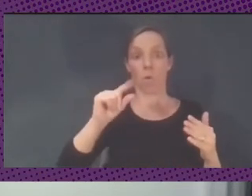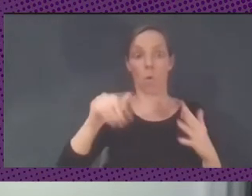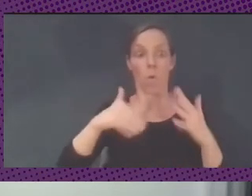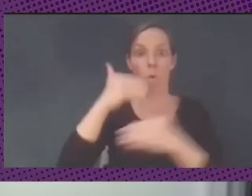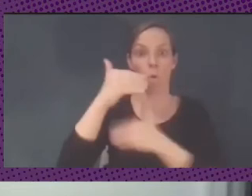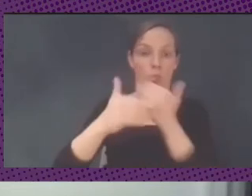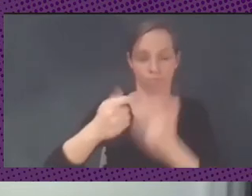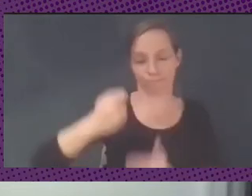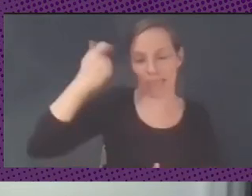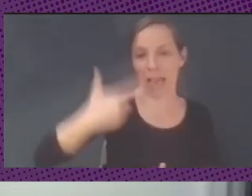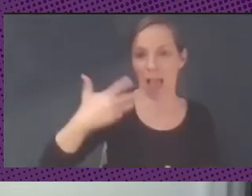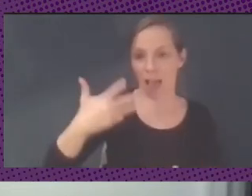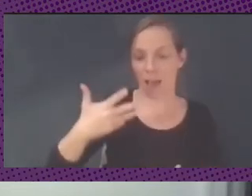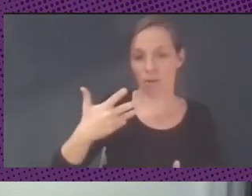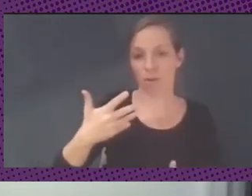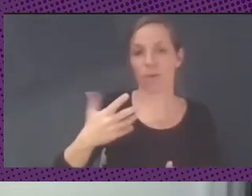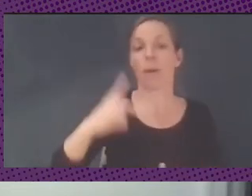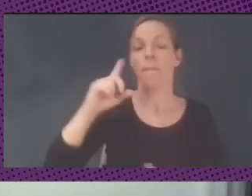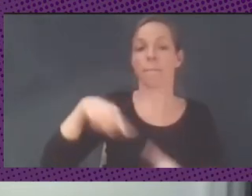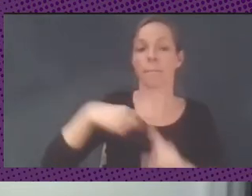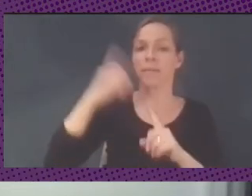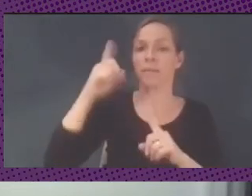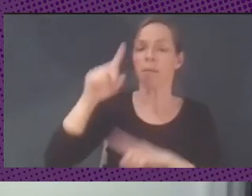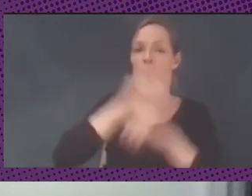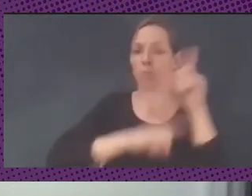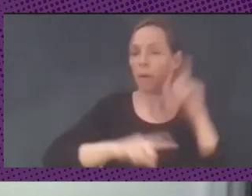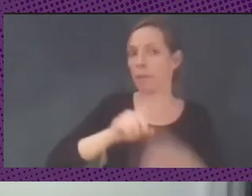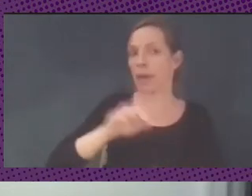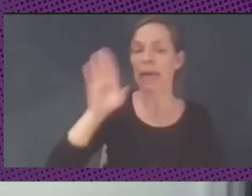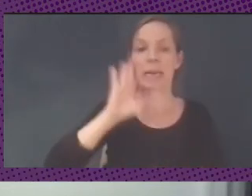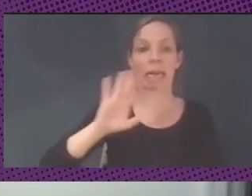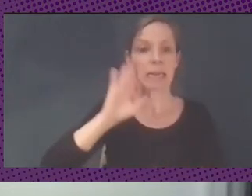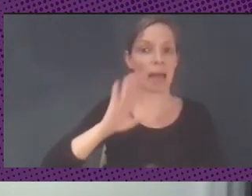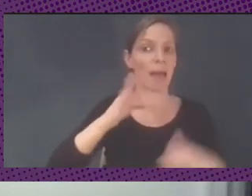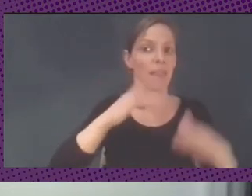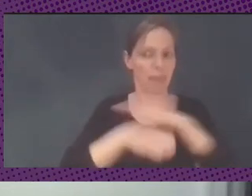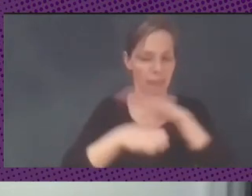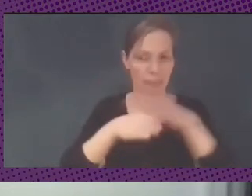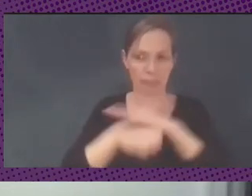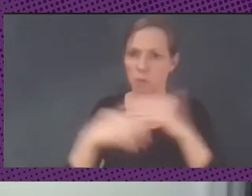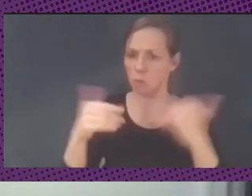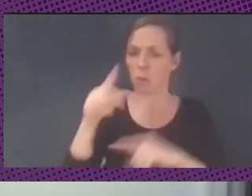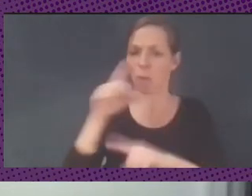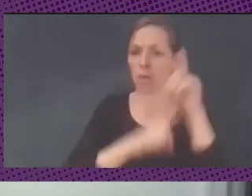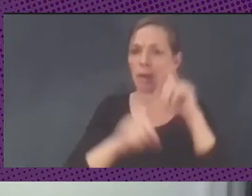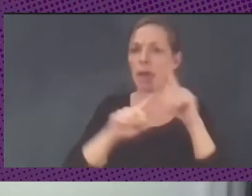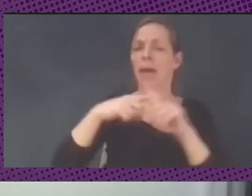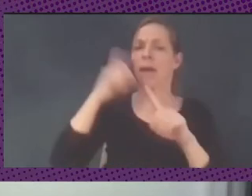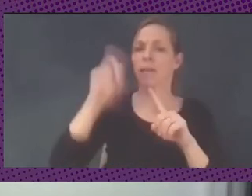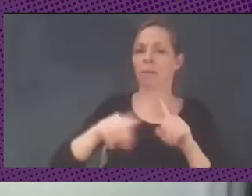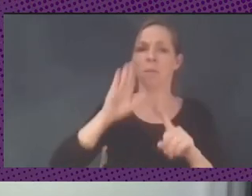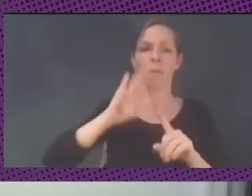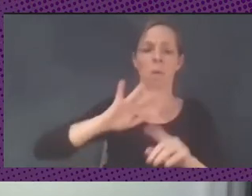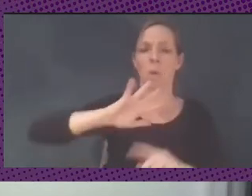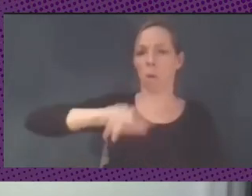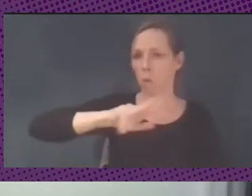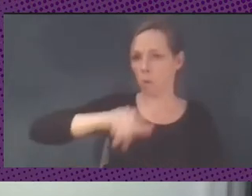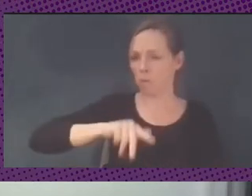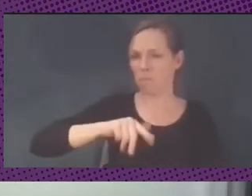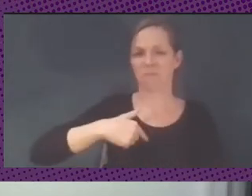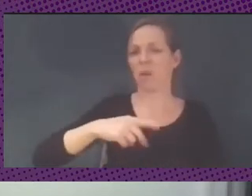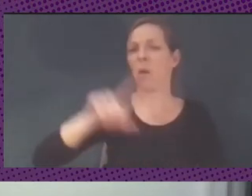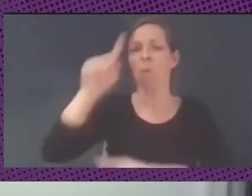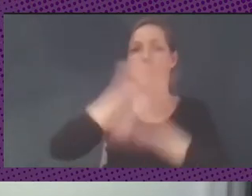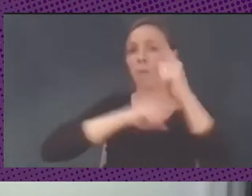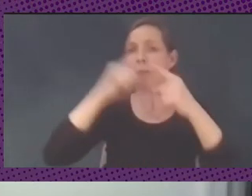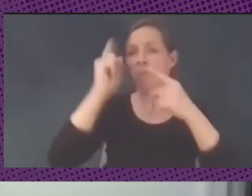crea problemas de inegalidades de acceso mucho más serias, tiene problemas de corrupción, hay una lista larguísima de